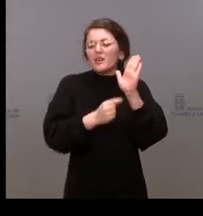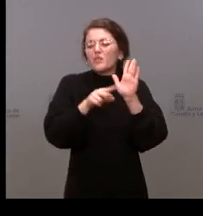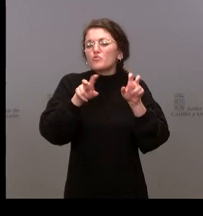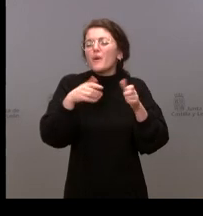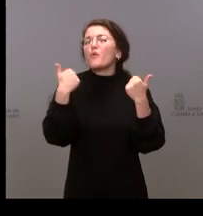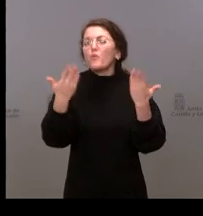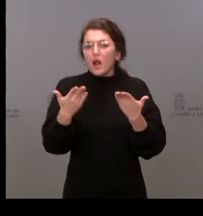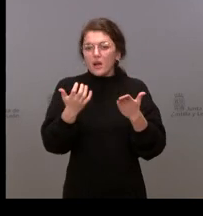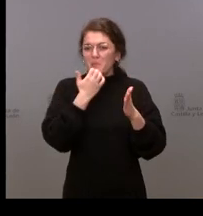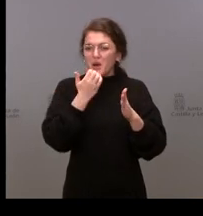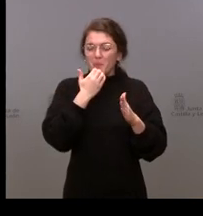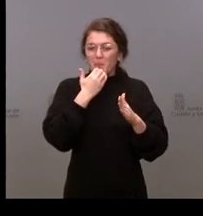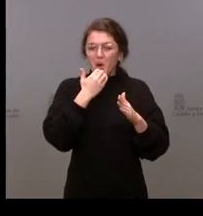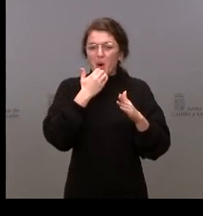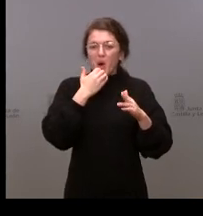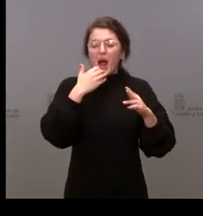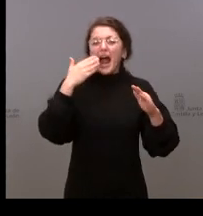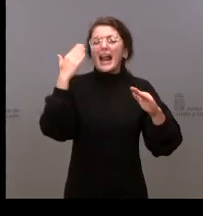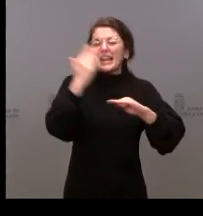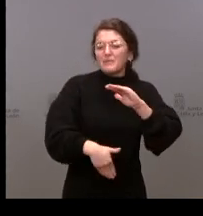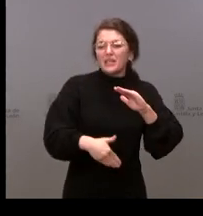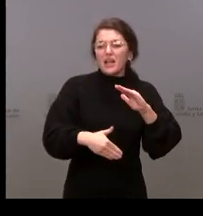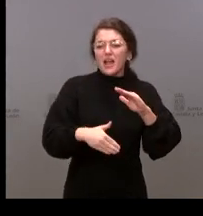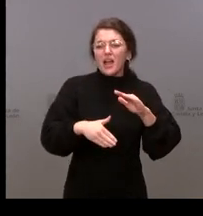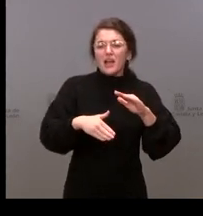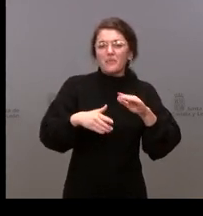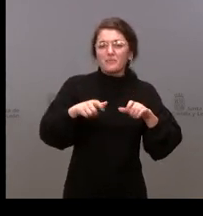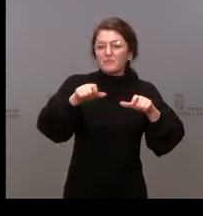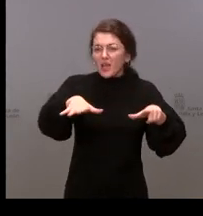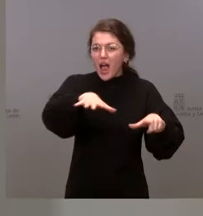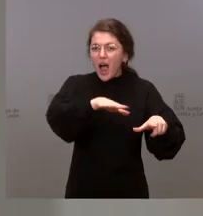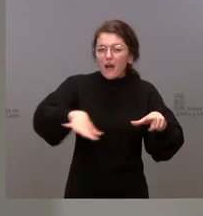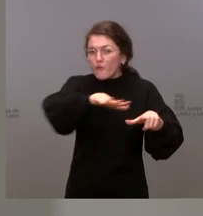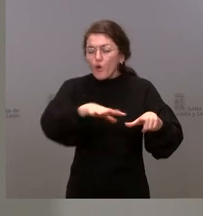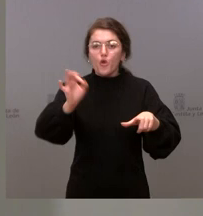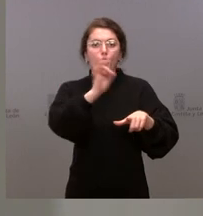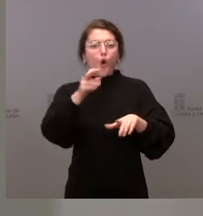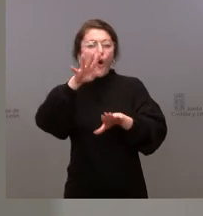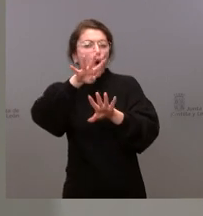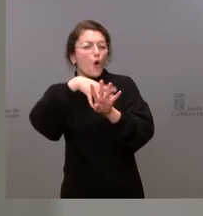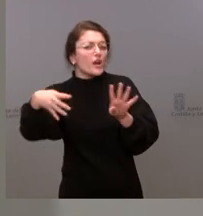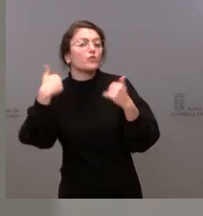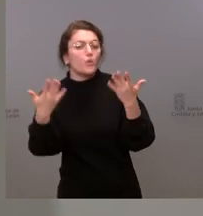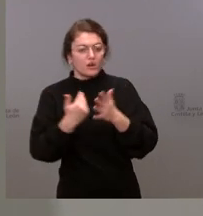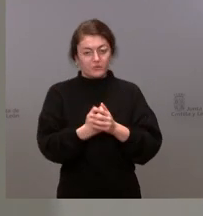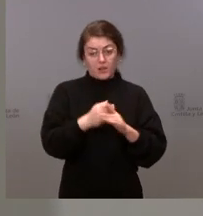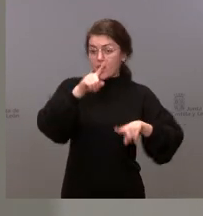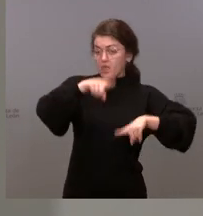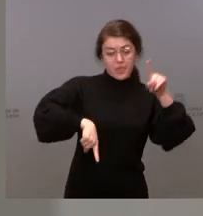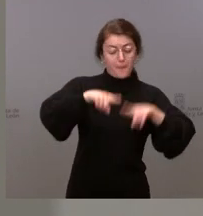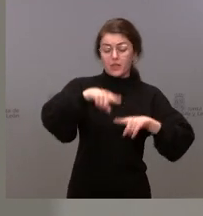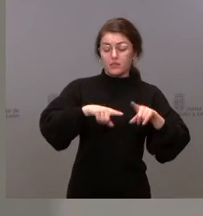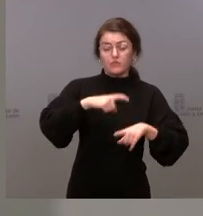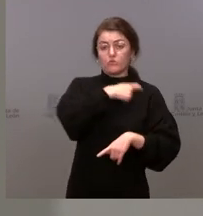de restricción de aforos, restricción de horarios? ¿En qué línea? En la línea que determinen el Comité de Expertos.